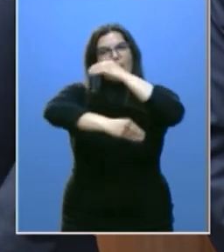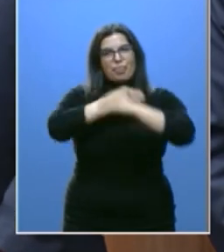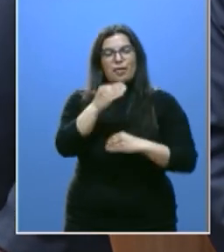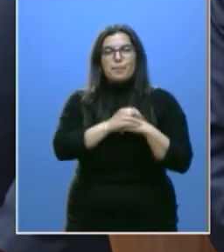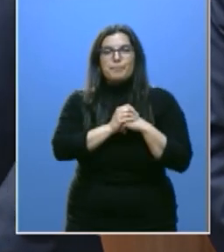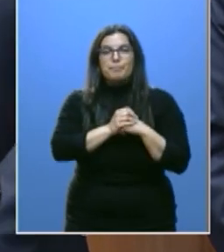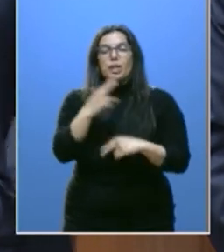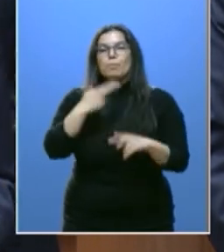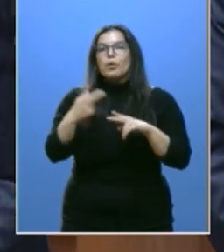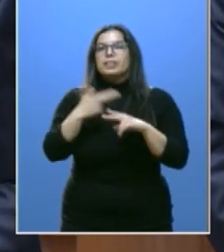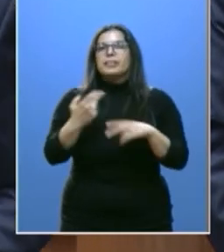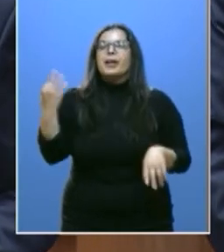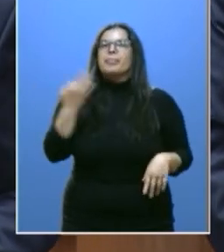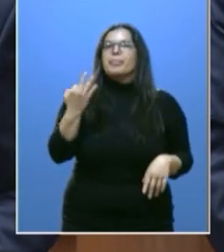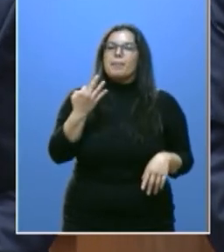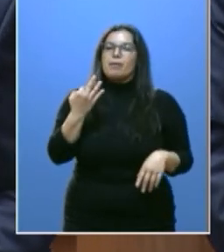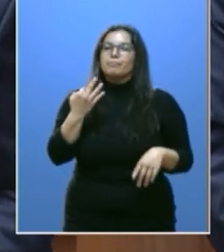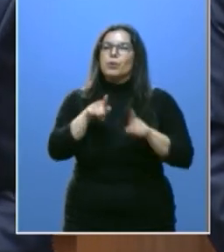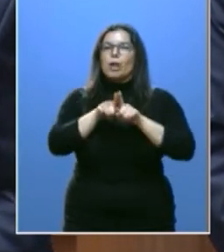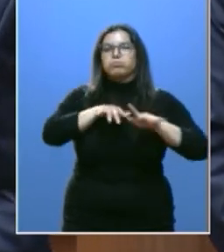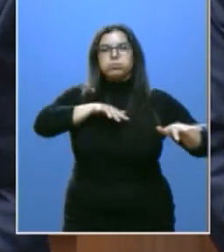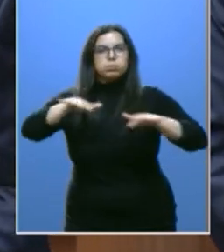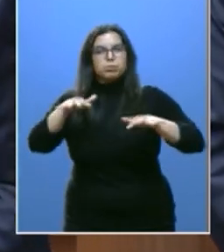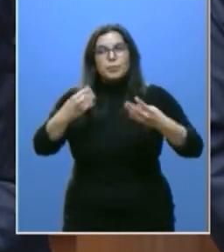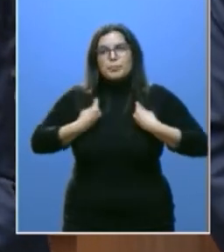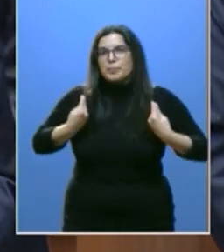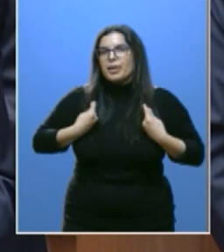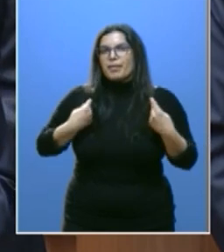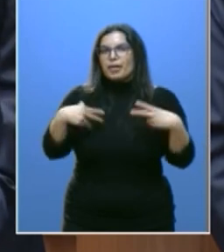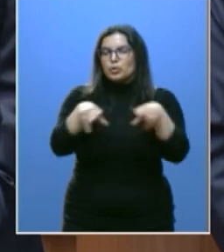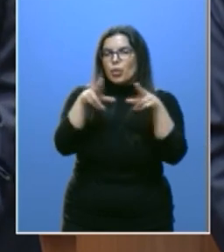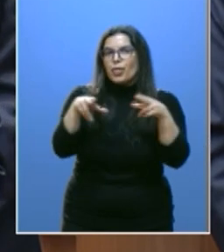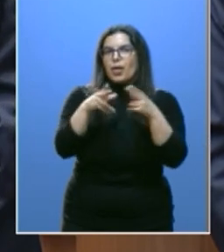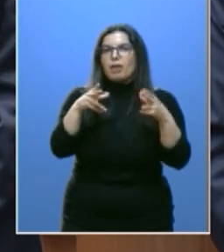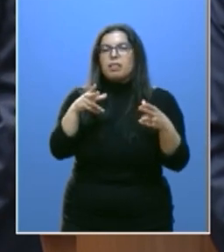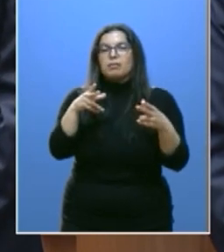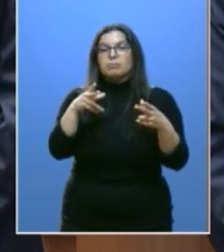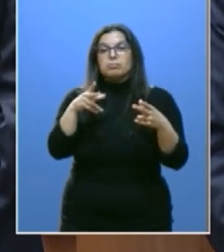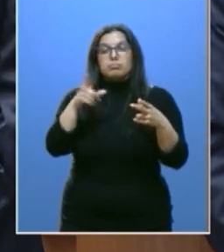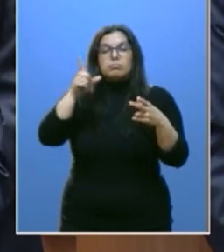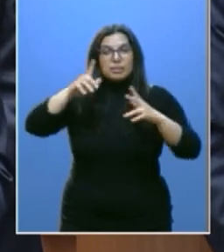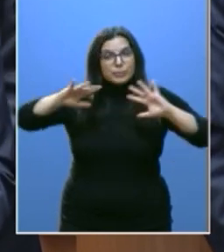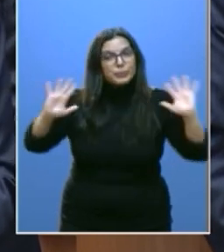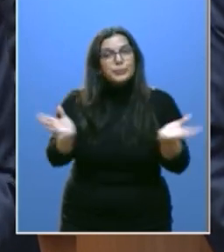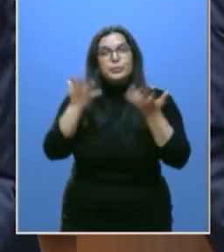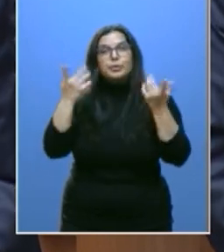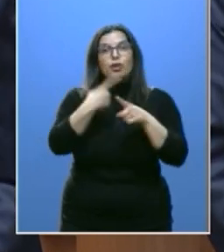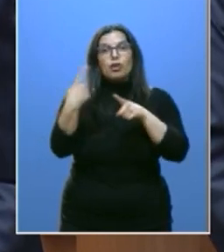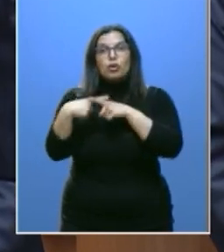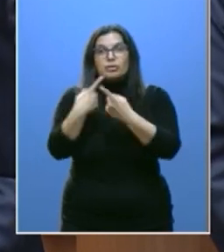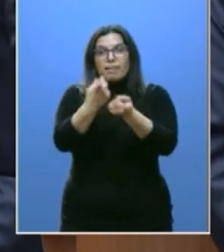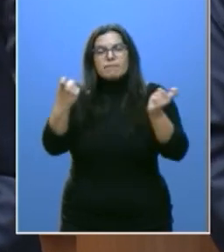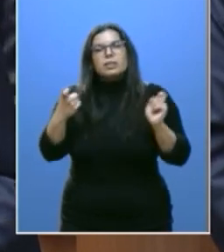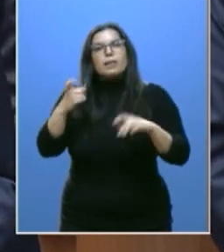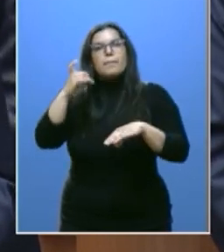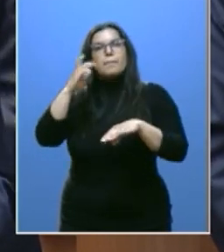ser el arte de mantener activa en nuestra vida, en nuestra sociedad e impulsar todo lo necesario para